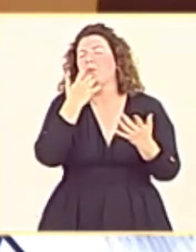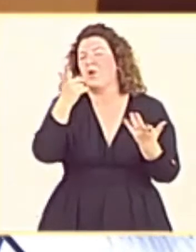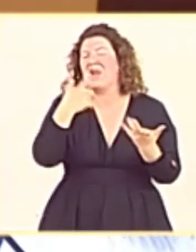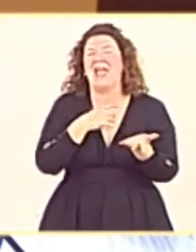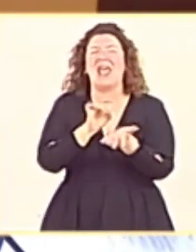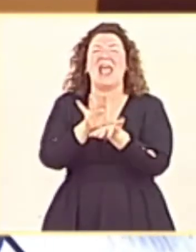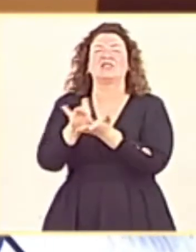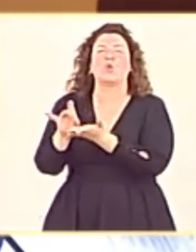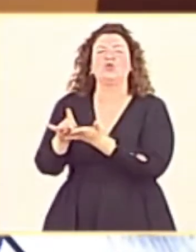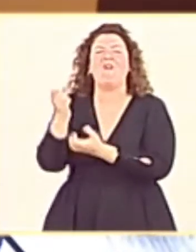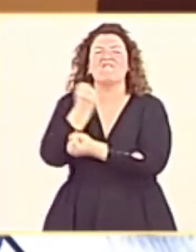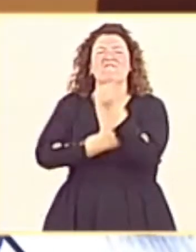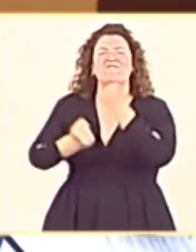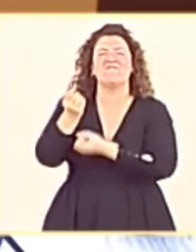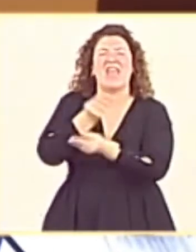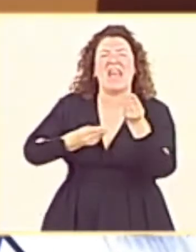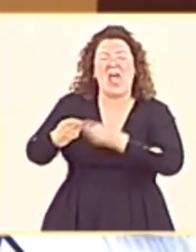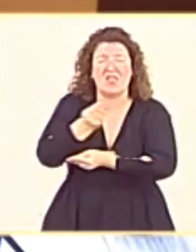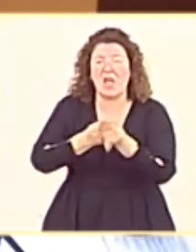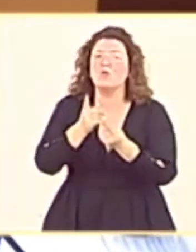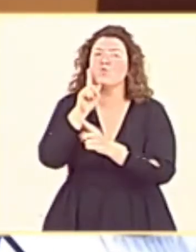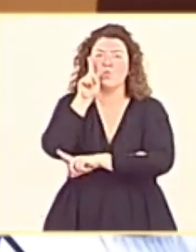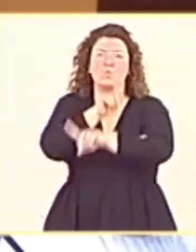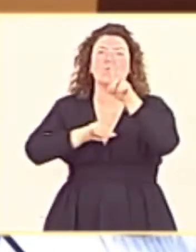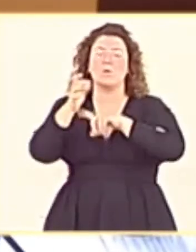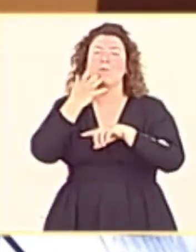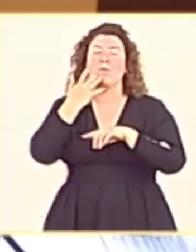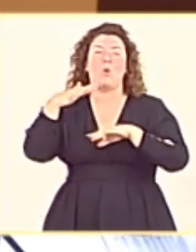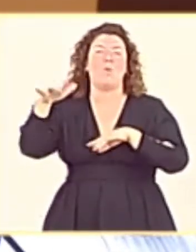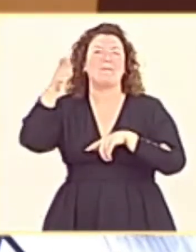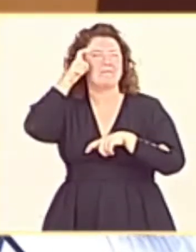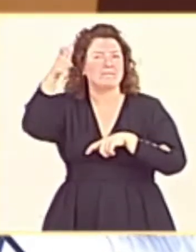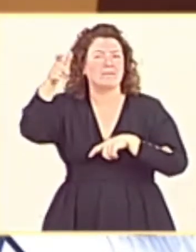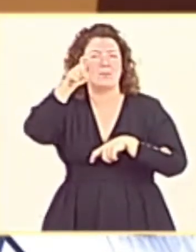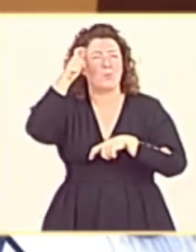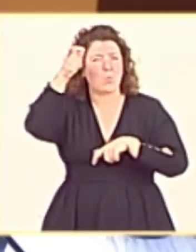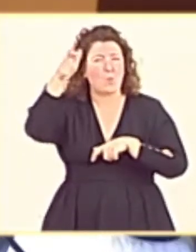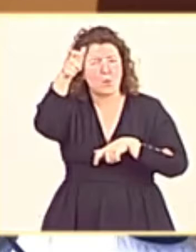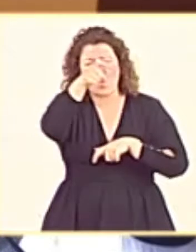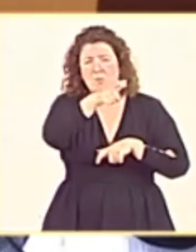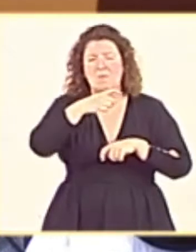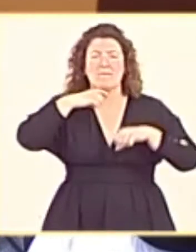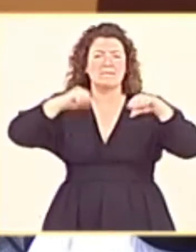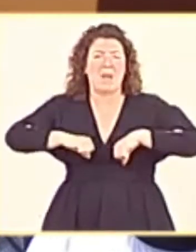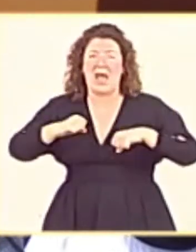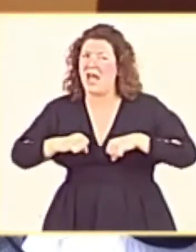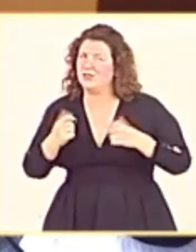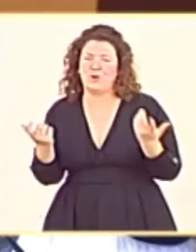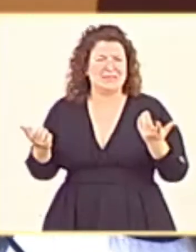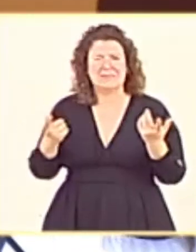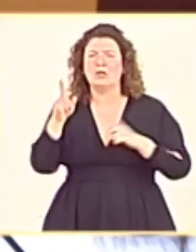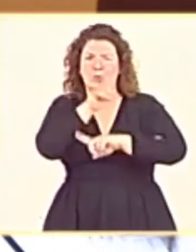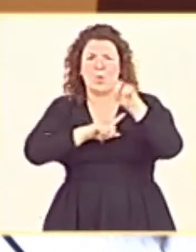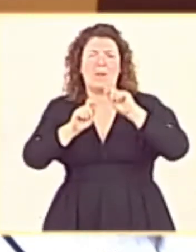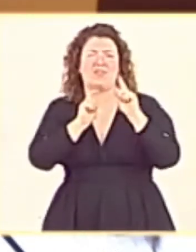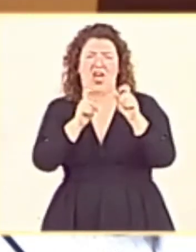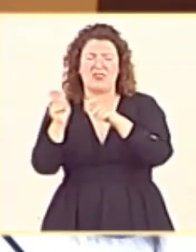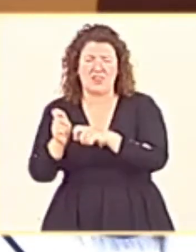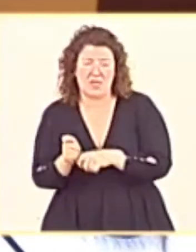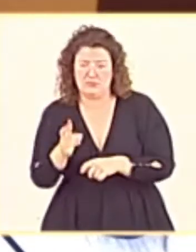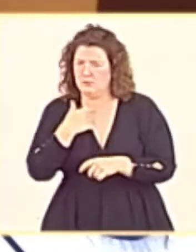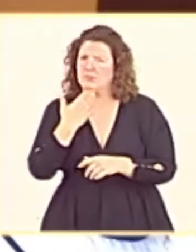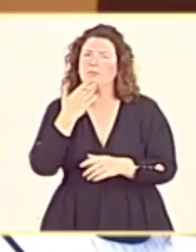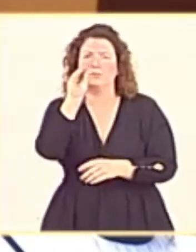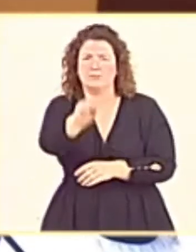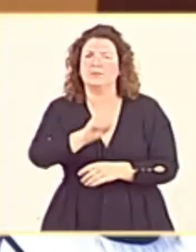financiera y el grave problema que está ocasionando a nuestros mayores y al medio rural, a pesar que ya hace mucho tiempo que reclamamos soluciones. Otra